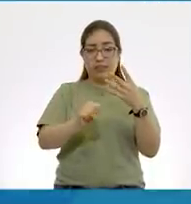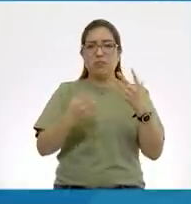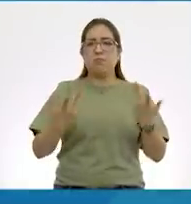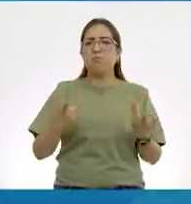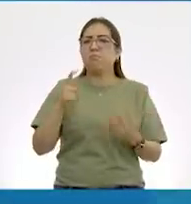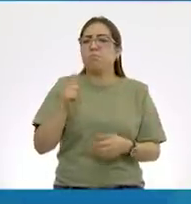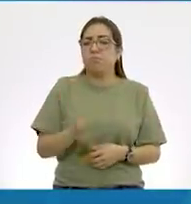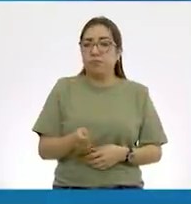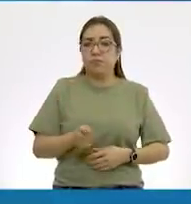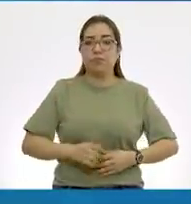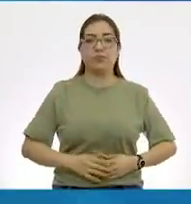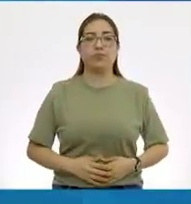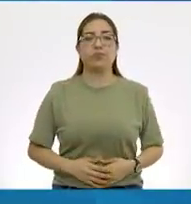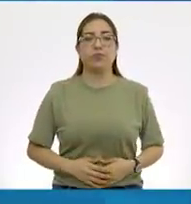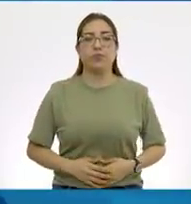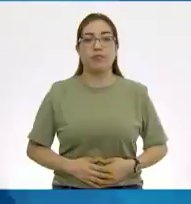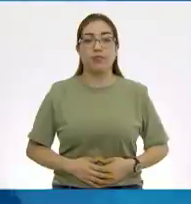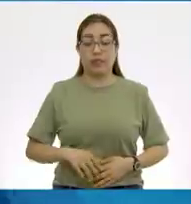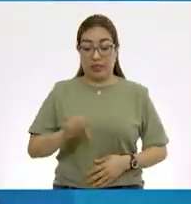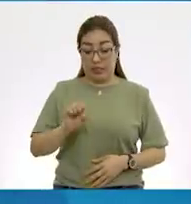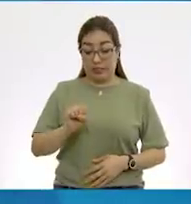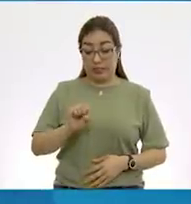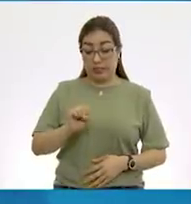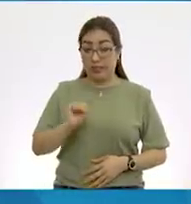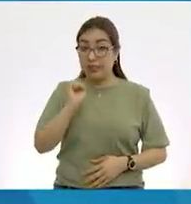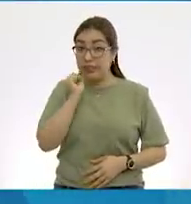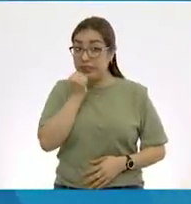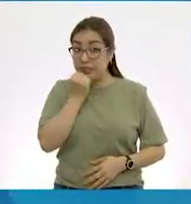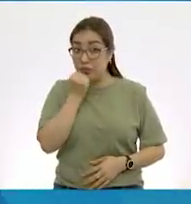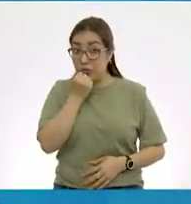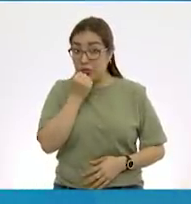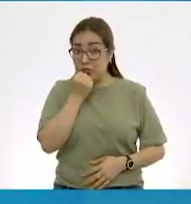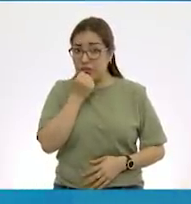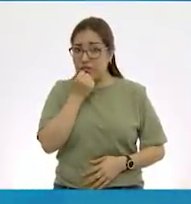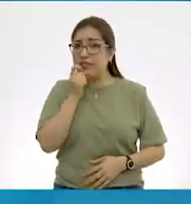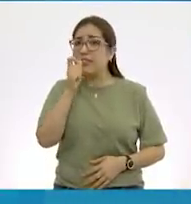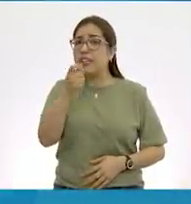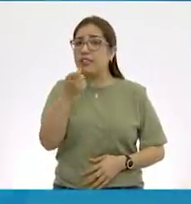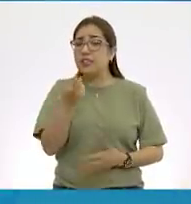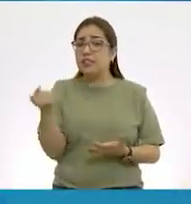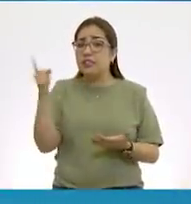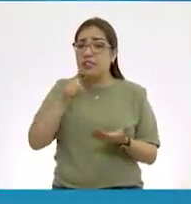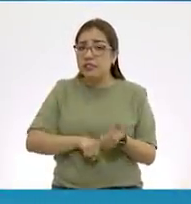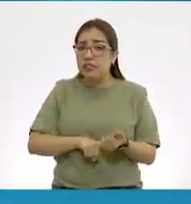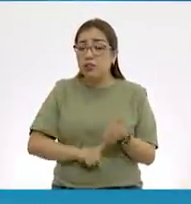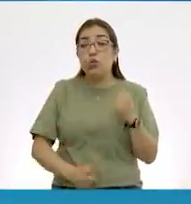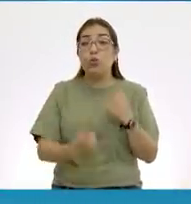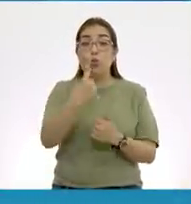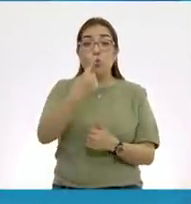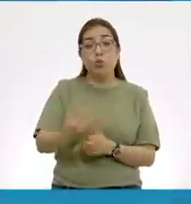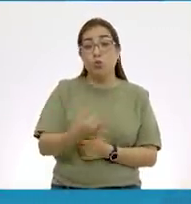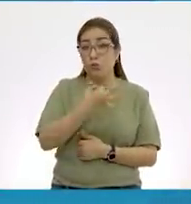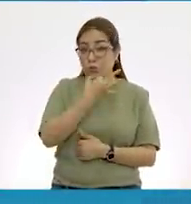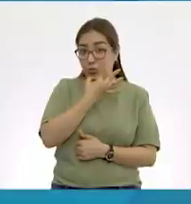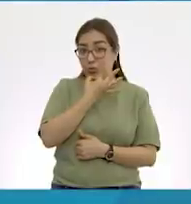60 segundos equivalen a un minuto.